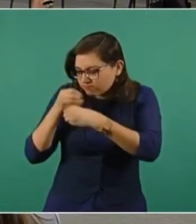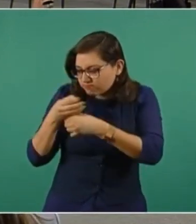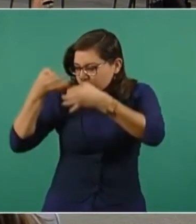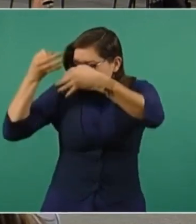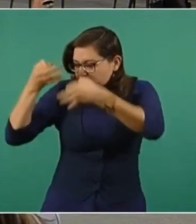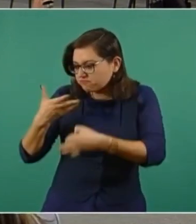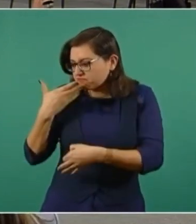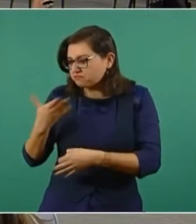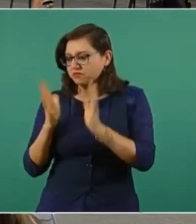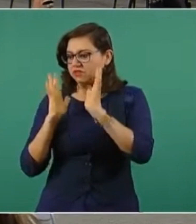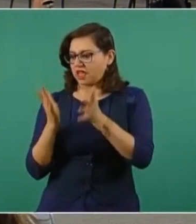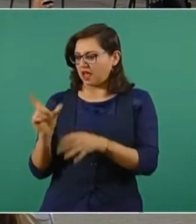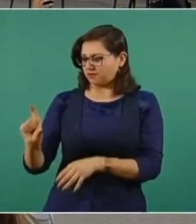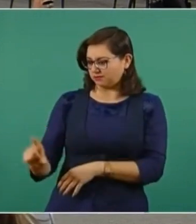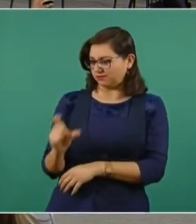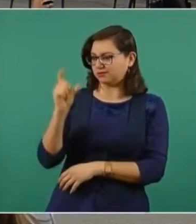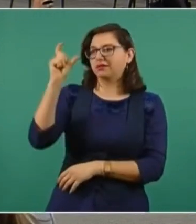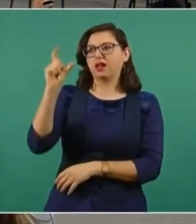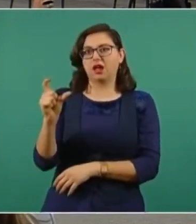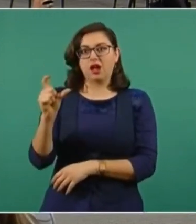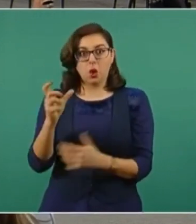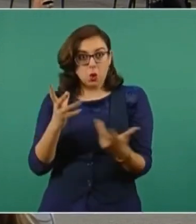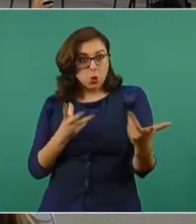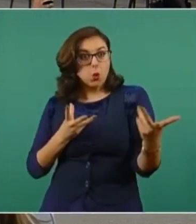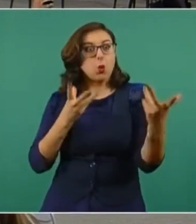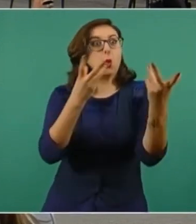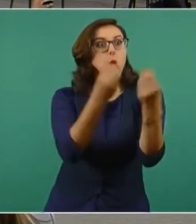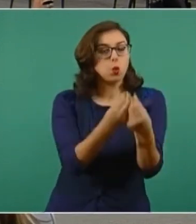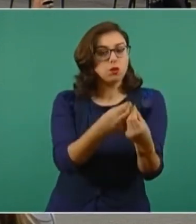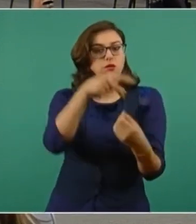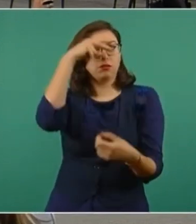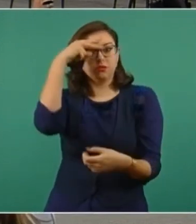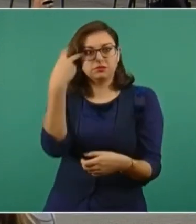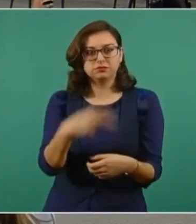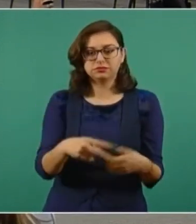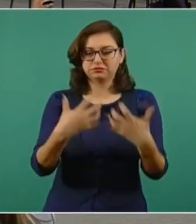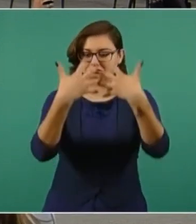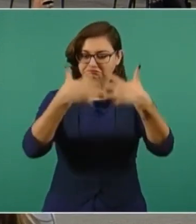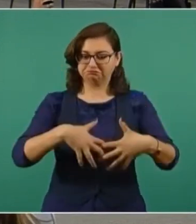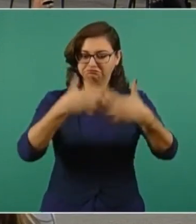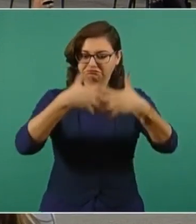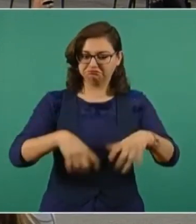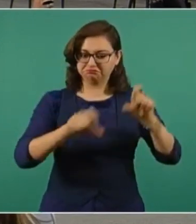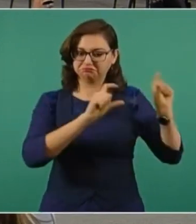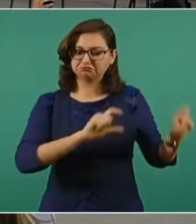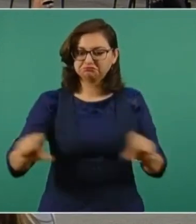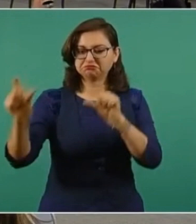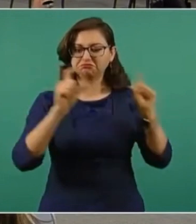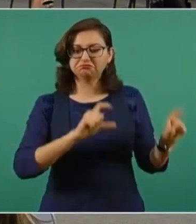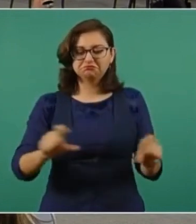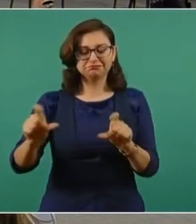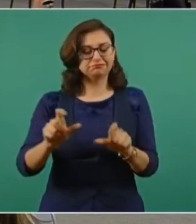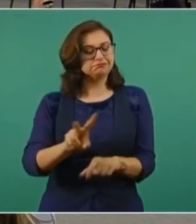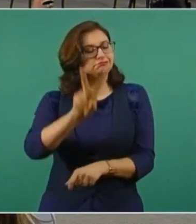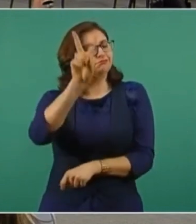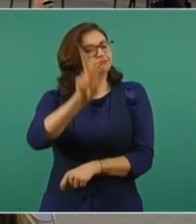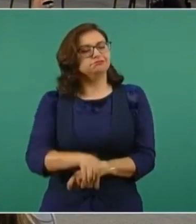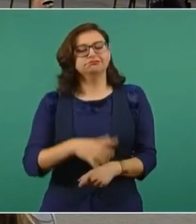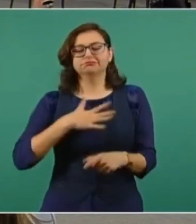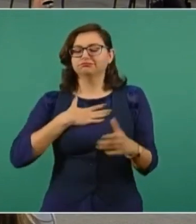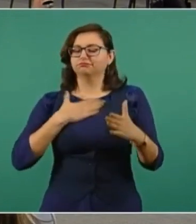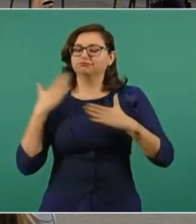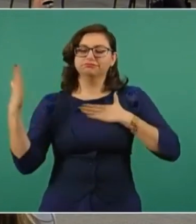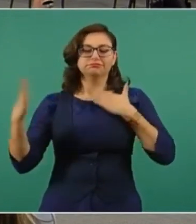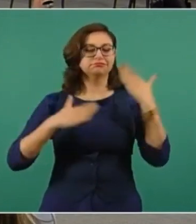lo que permite que hoy podamos estar anunciando esto. Yo lo recibo con mucha alegría, con mucha